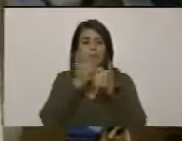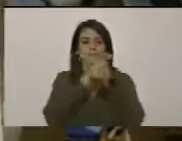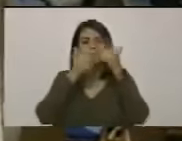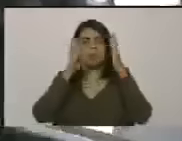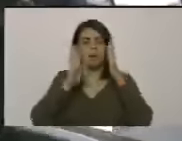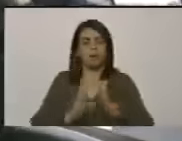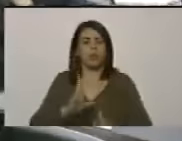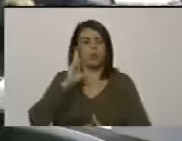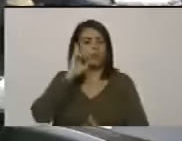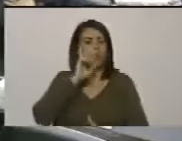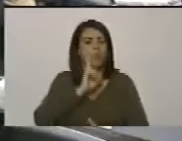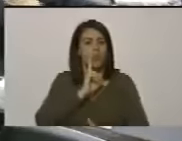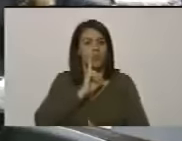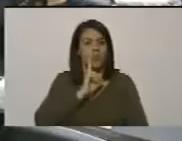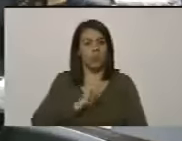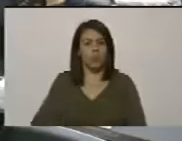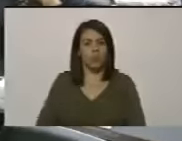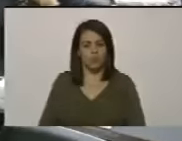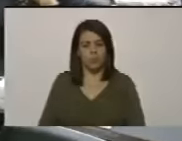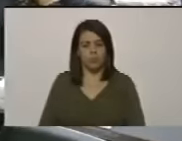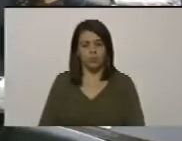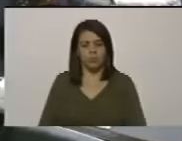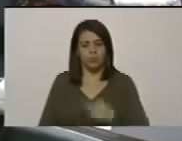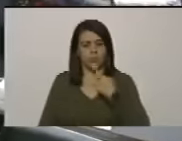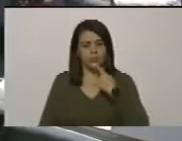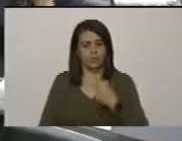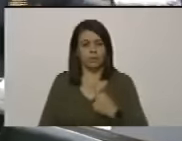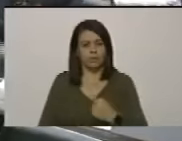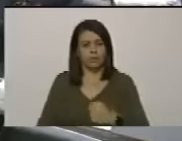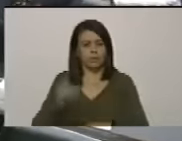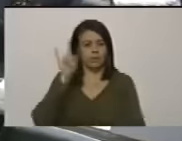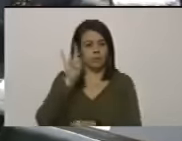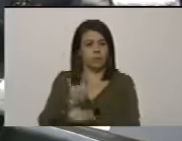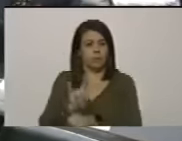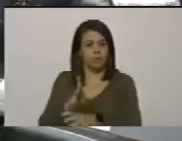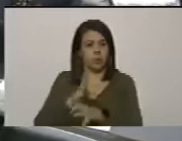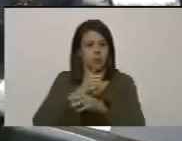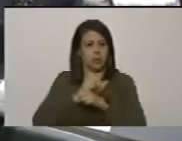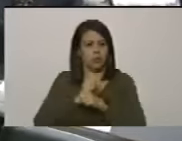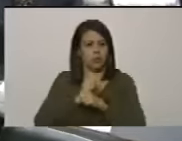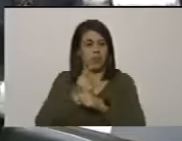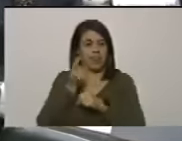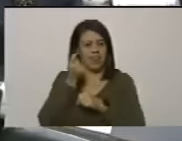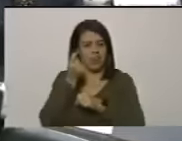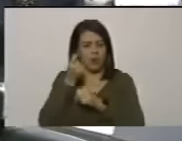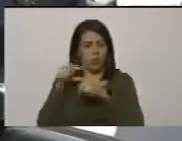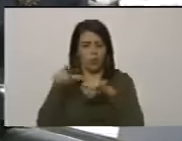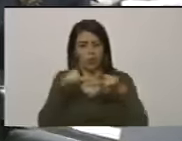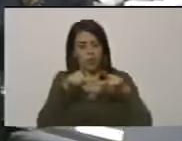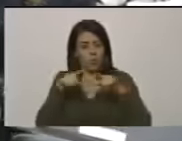Simón Bolívar que dice el traidor no es confiable en ninguno de los bandos